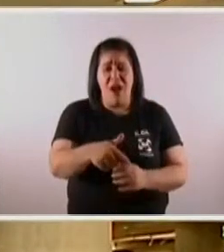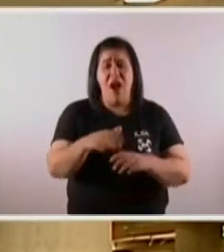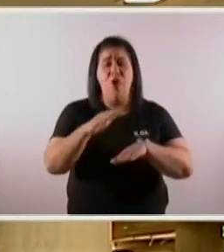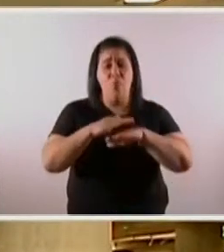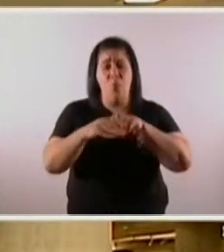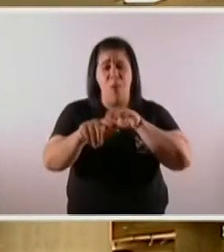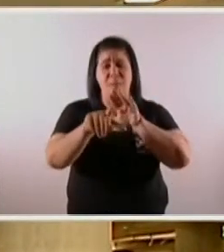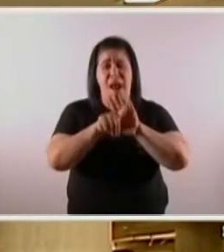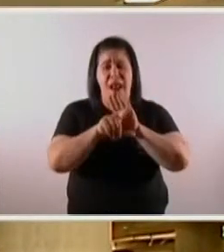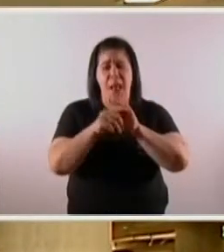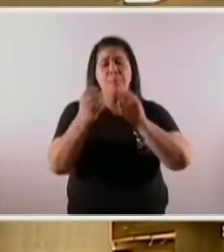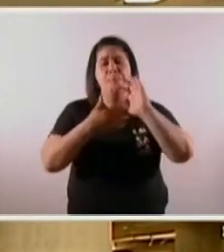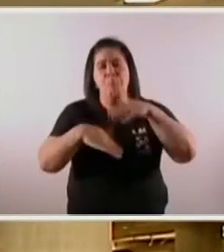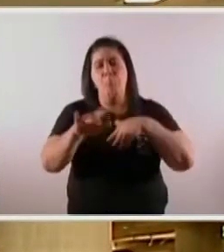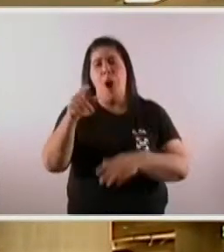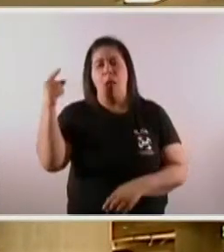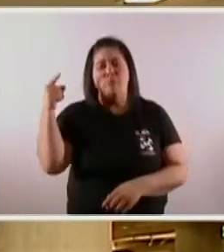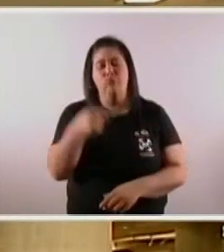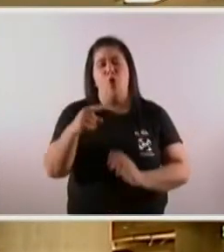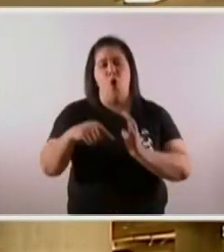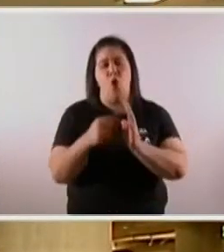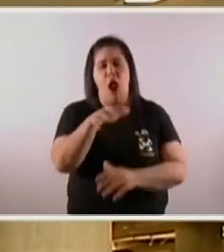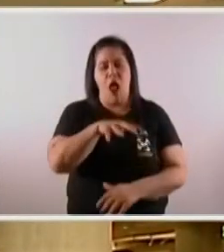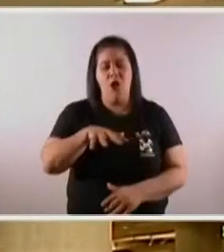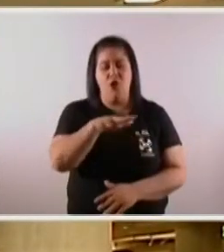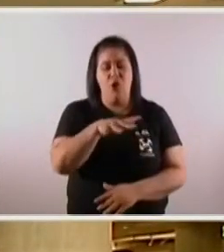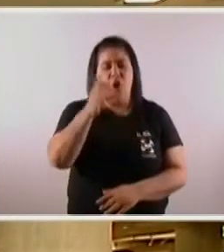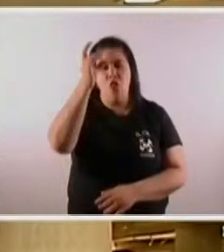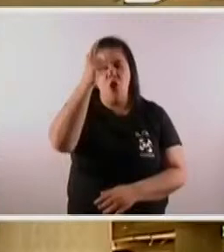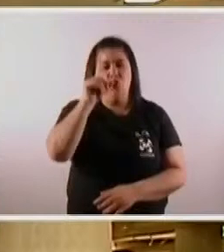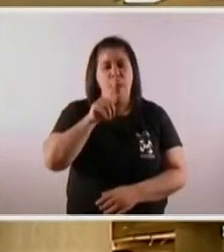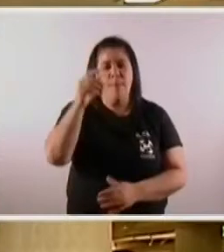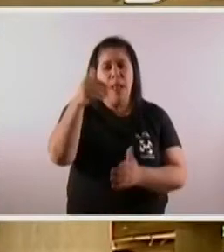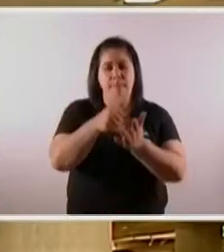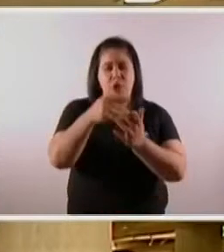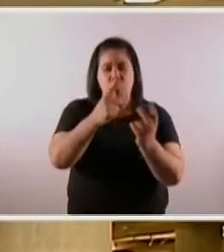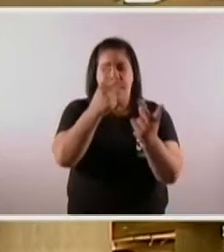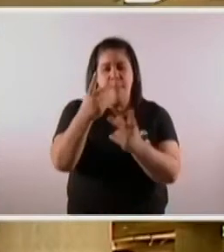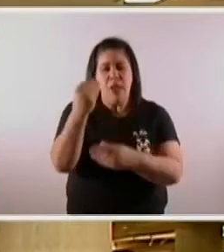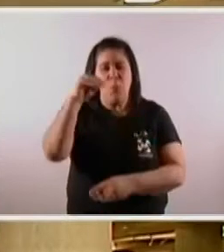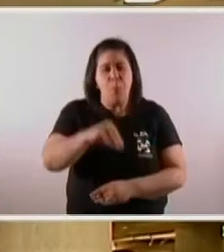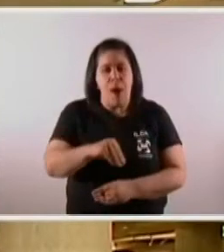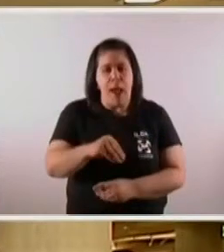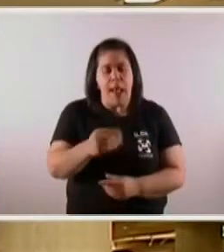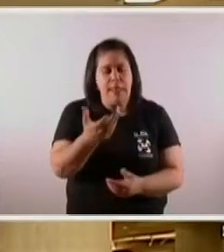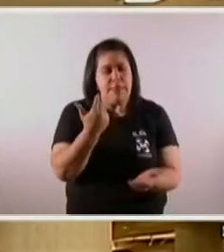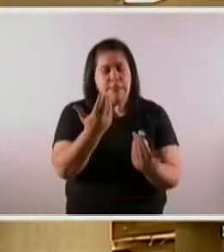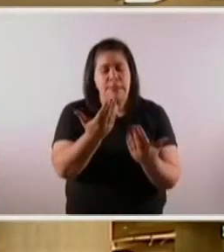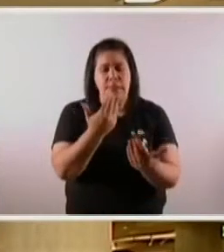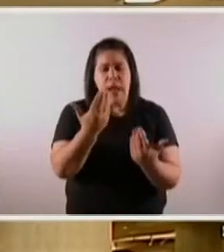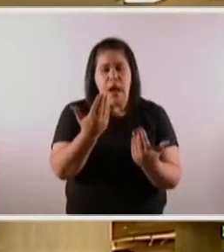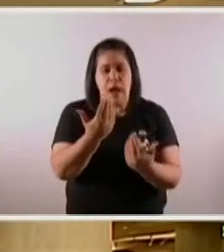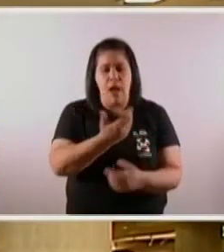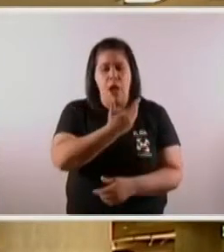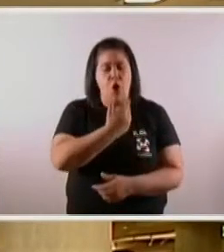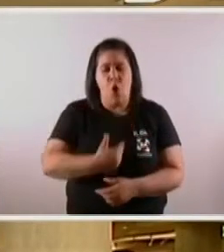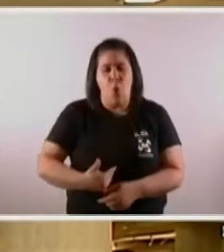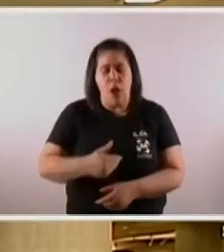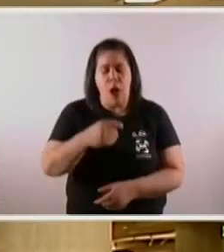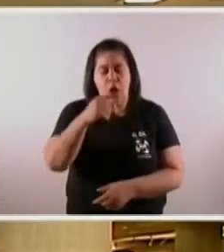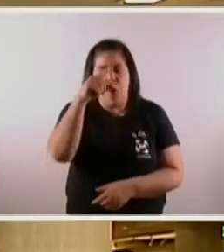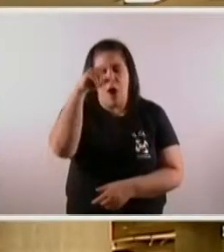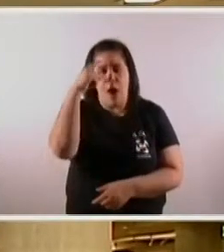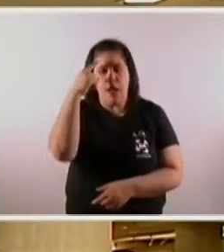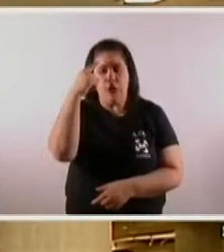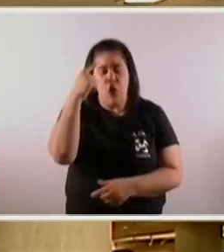más daño a la ciudad. Nos sacan 12.000 millones más. El gobierno aceleró contrarreloj a las